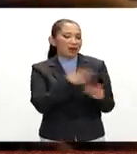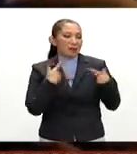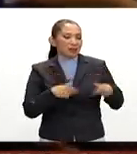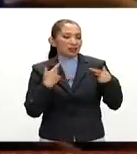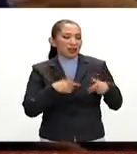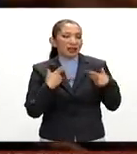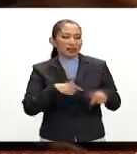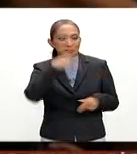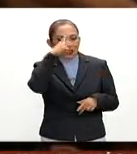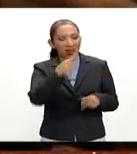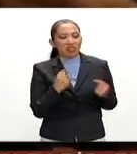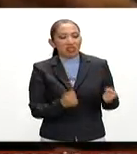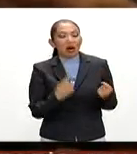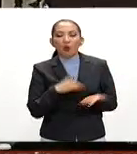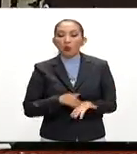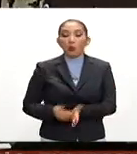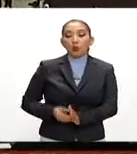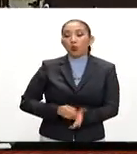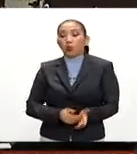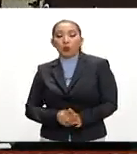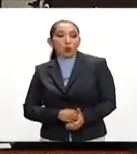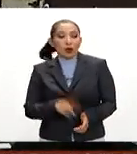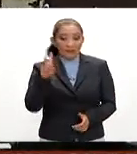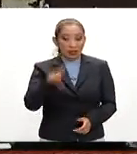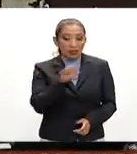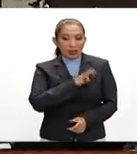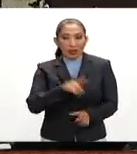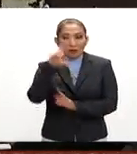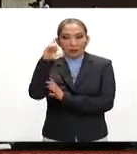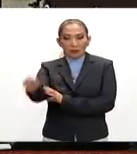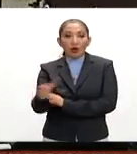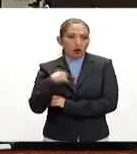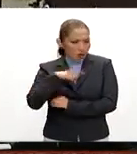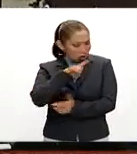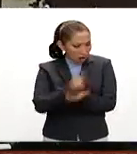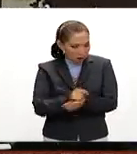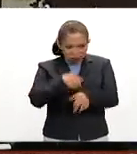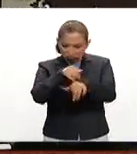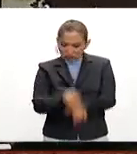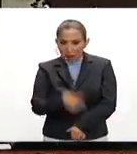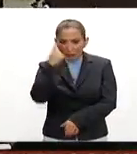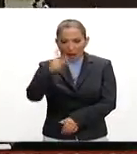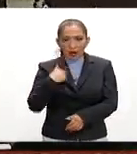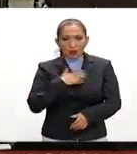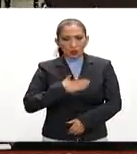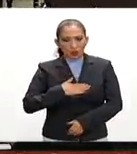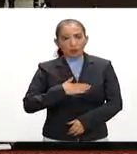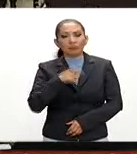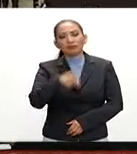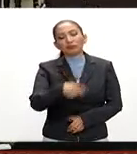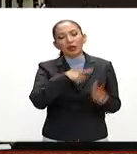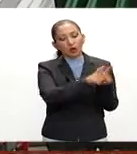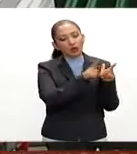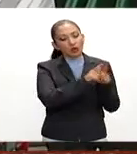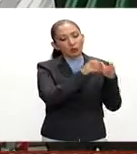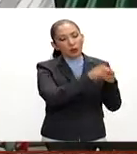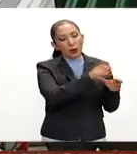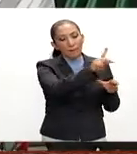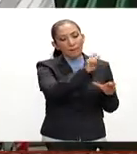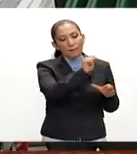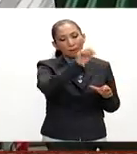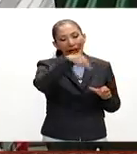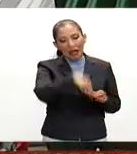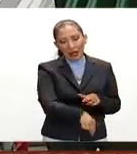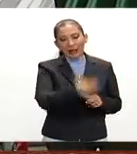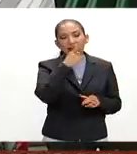mexicanos, ni una simulación, y que realmente se pueda aplicar la ley para que no haya impunidad. Por su parte, la bancada del Partido de Acción Nacional, el